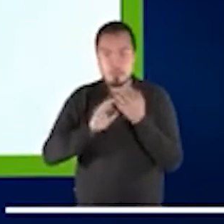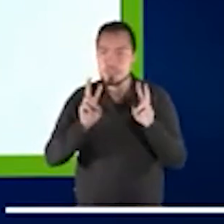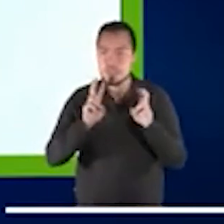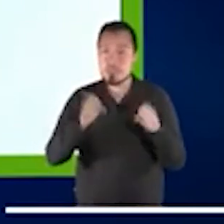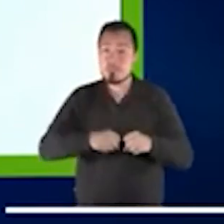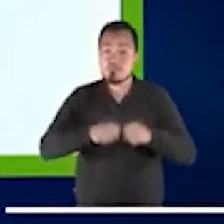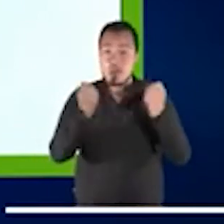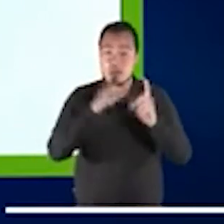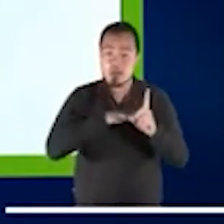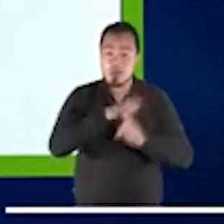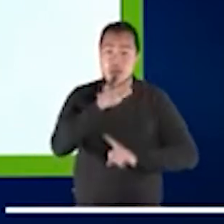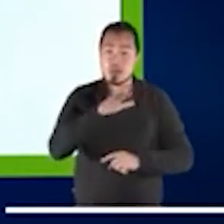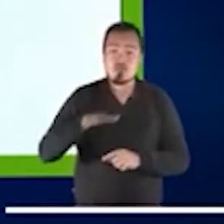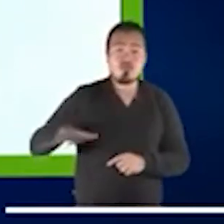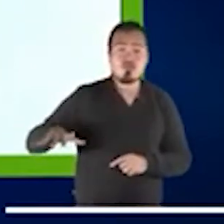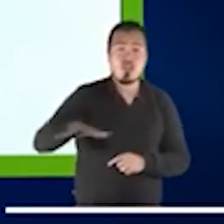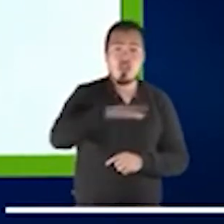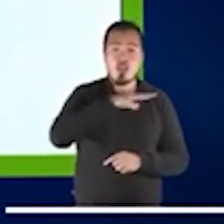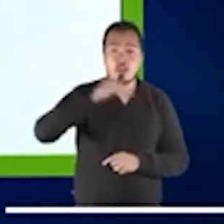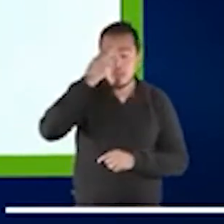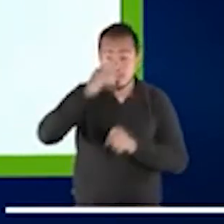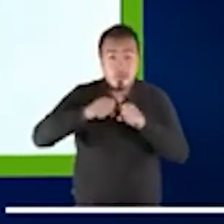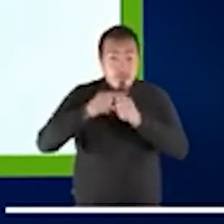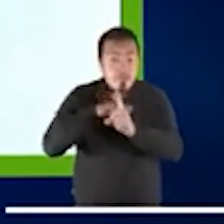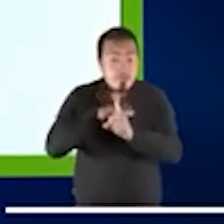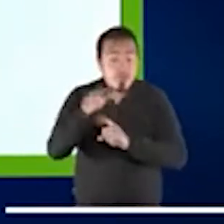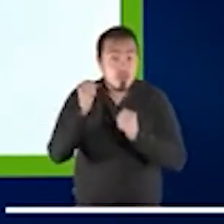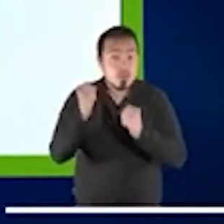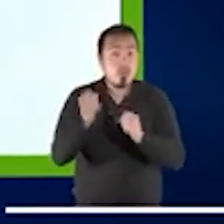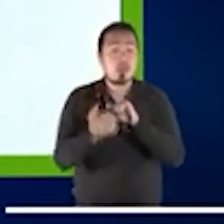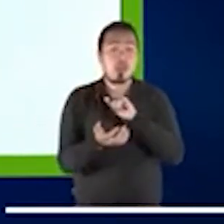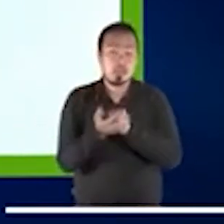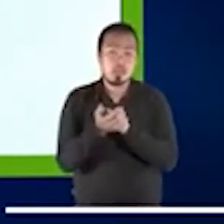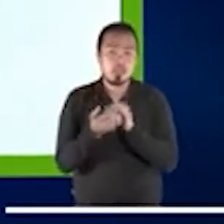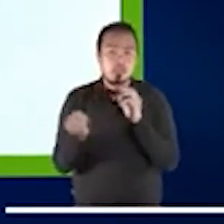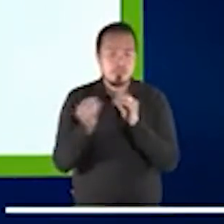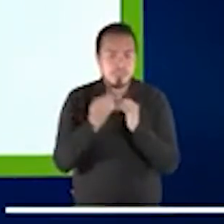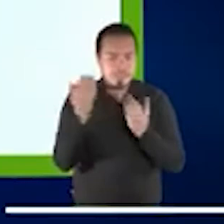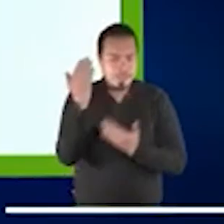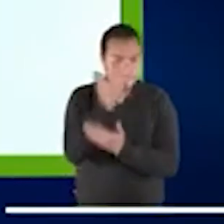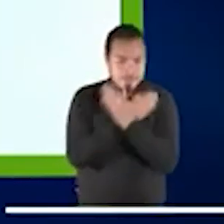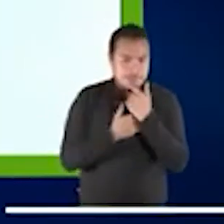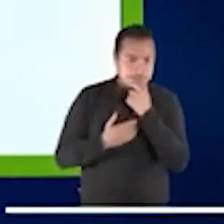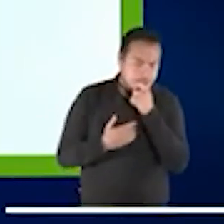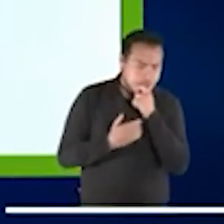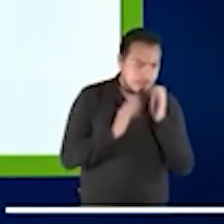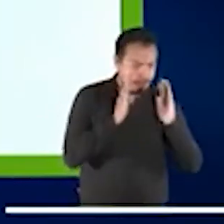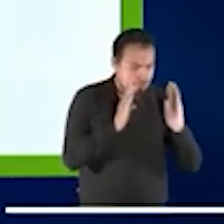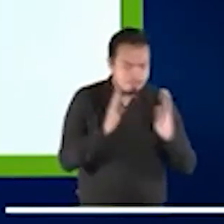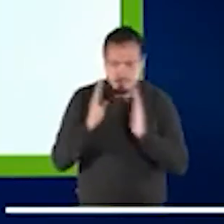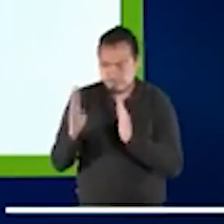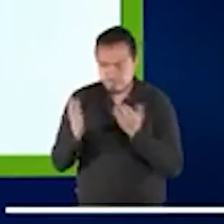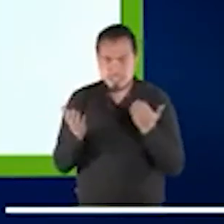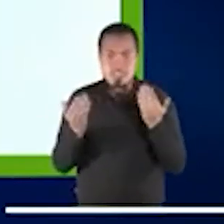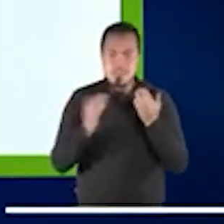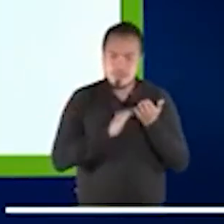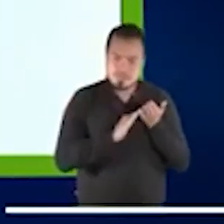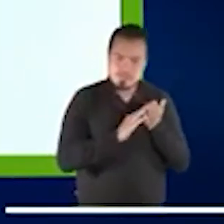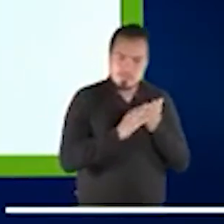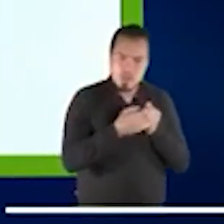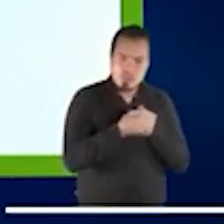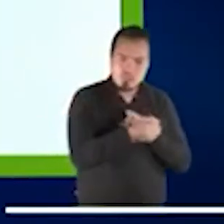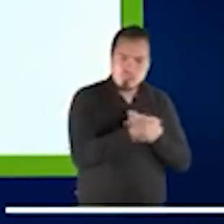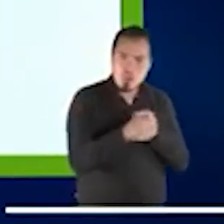con todo lo que están afectados y también seguir unas líneas prácticas sobre cómo el proceso